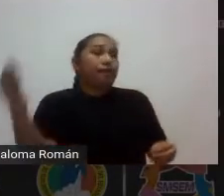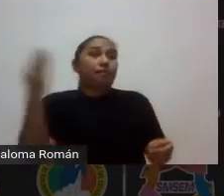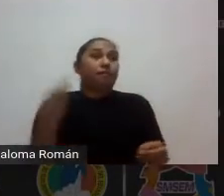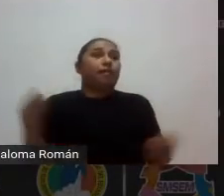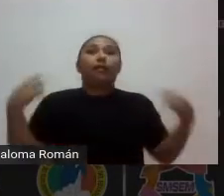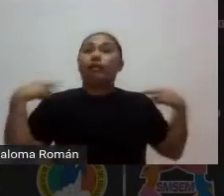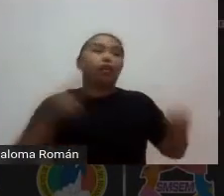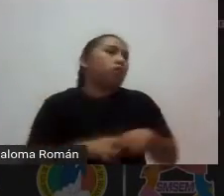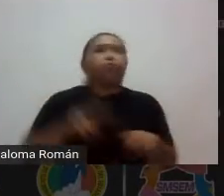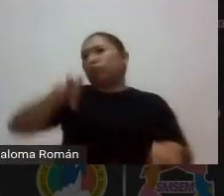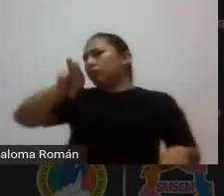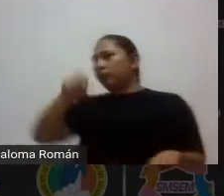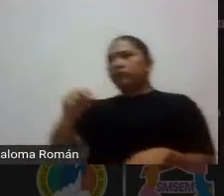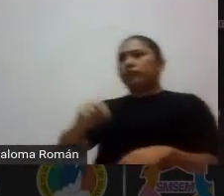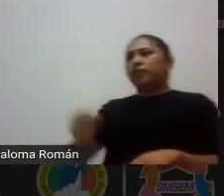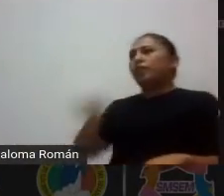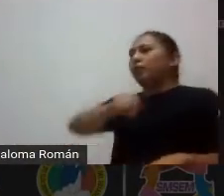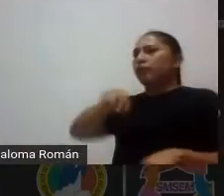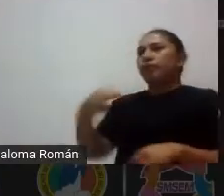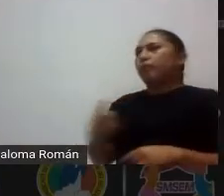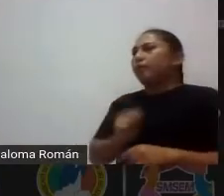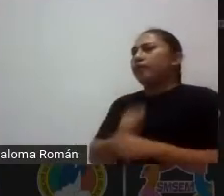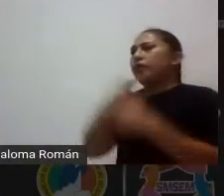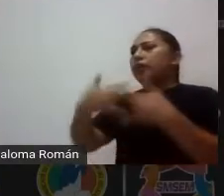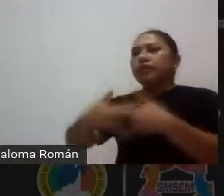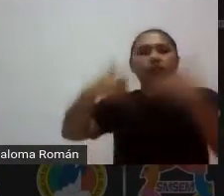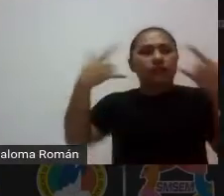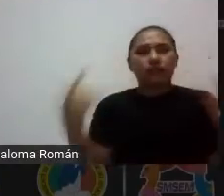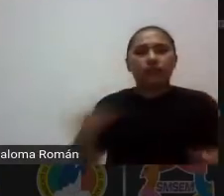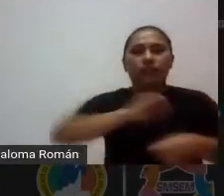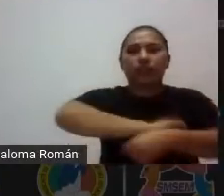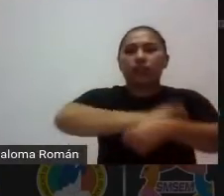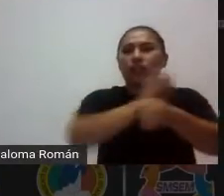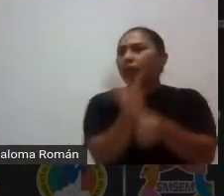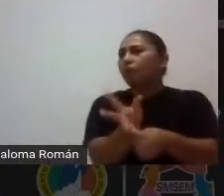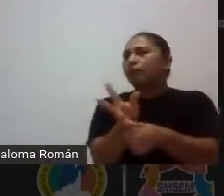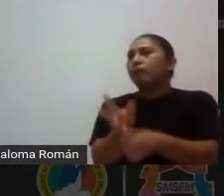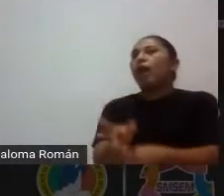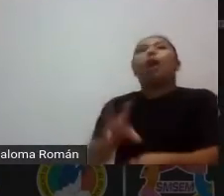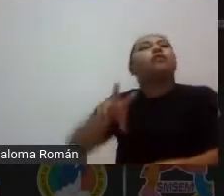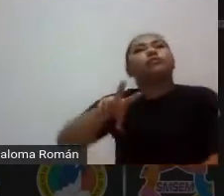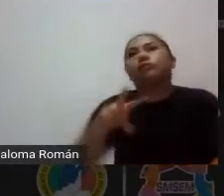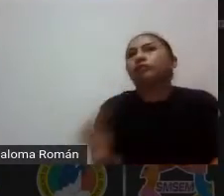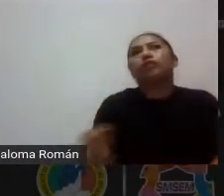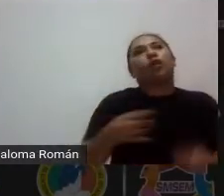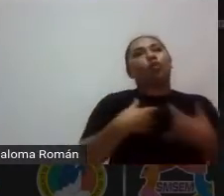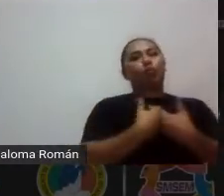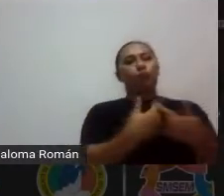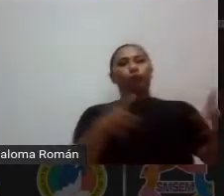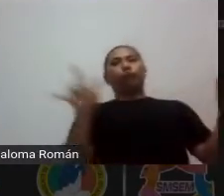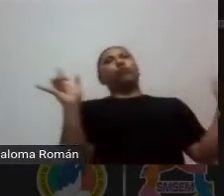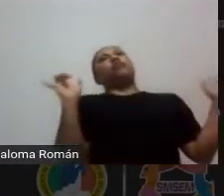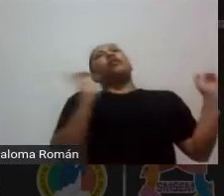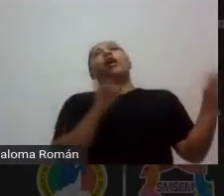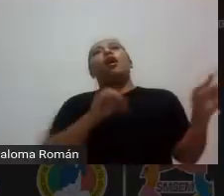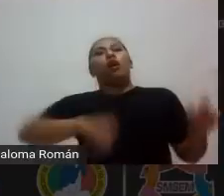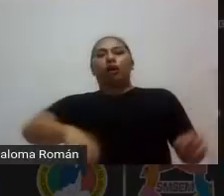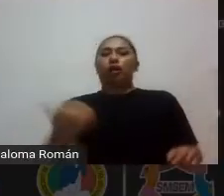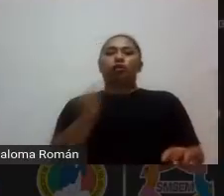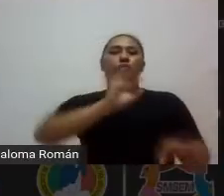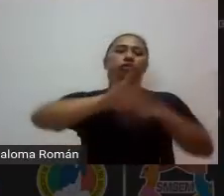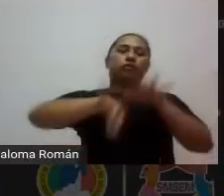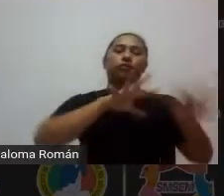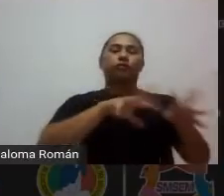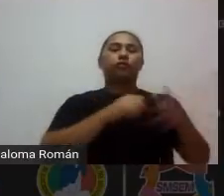maestra fíjese que sobre la historia del virus yo ya investigué que no era por un murciélago era por otro tipo de o una serie de cosas